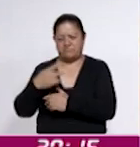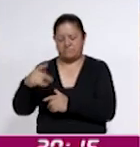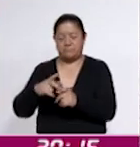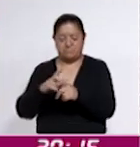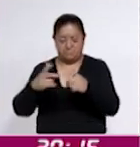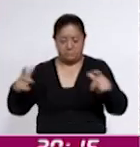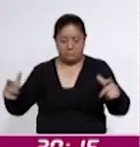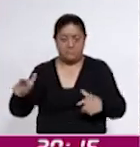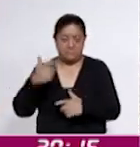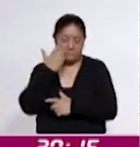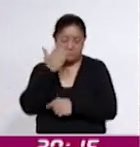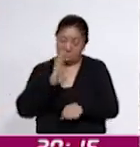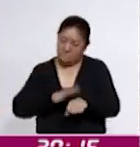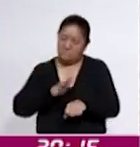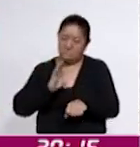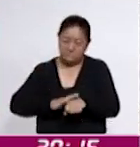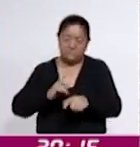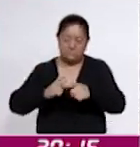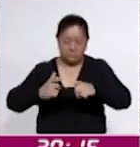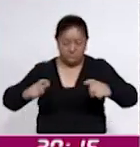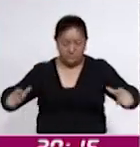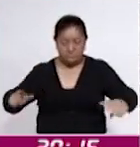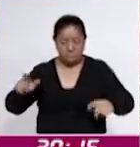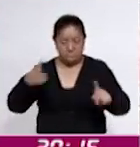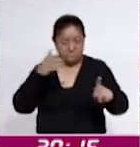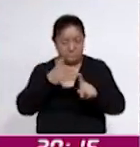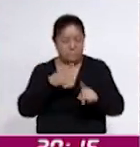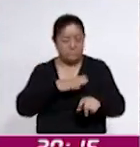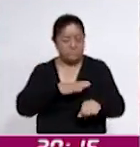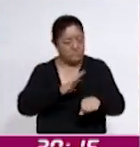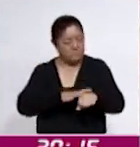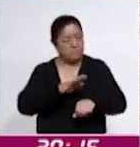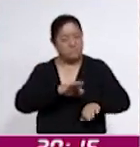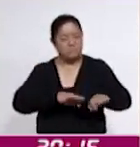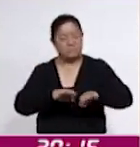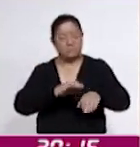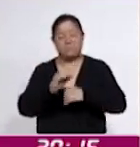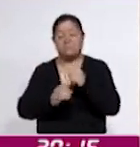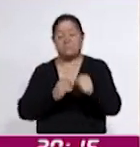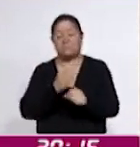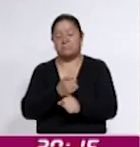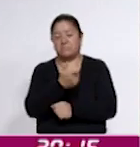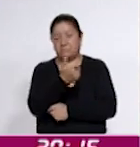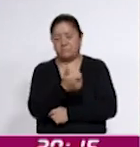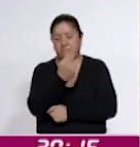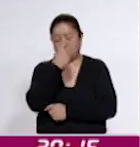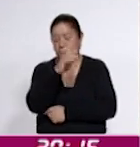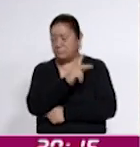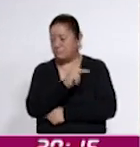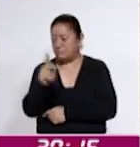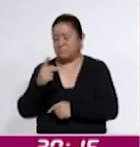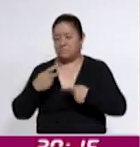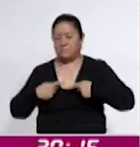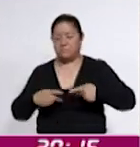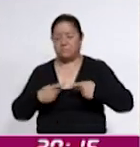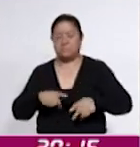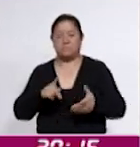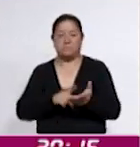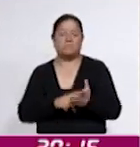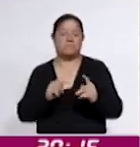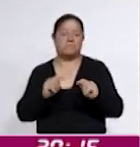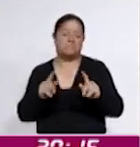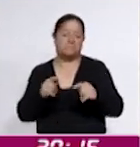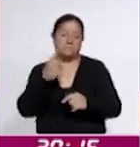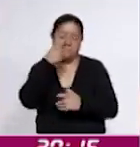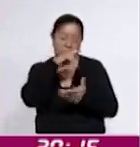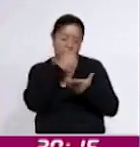aspiran a expandir aún más sus operaciones. Su objetivo es generar más empleos y oportunidades económicos para las y los habitantes del Estado, a fin de